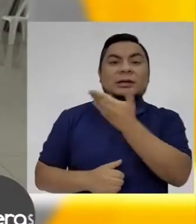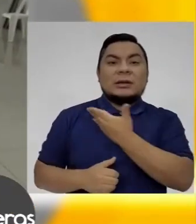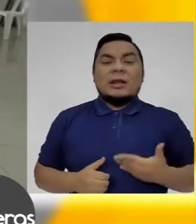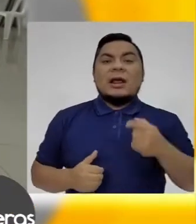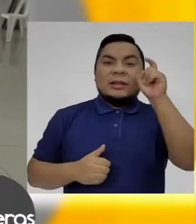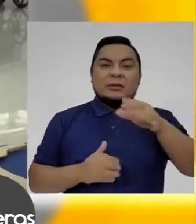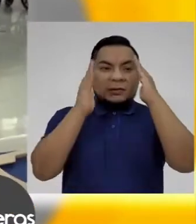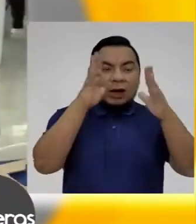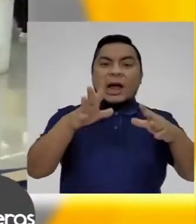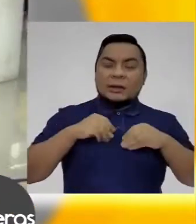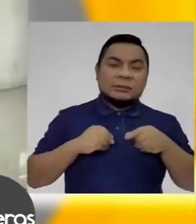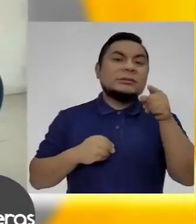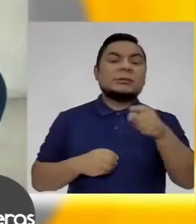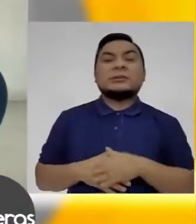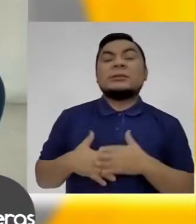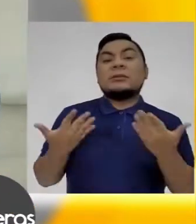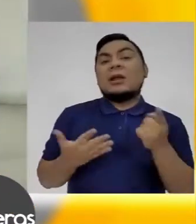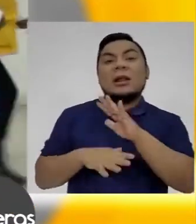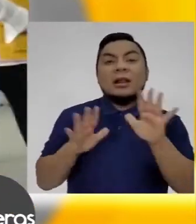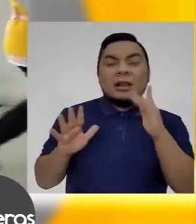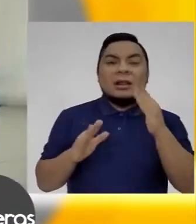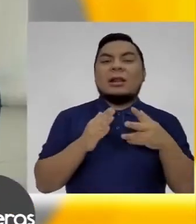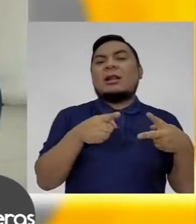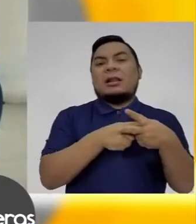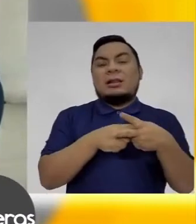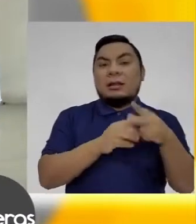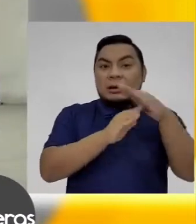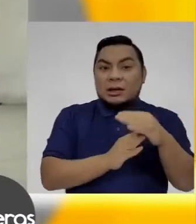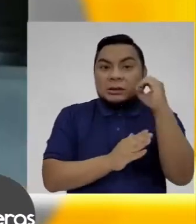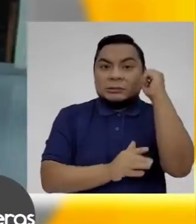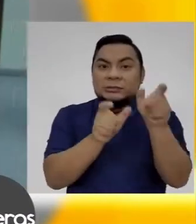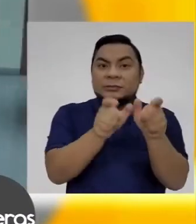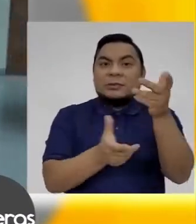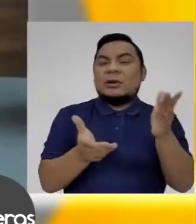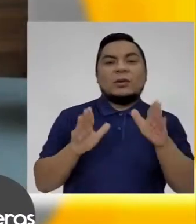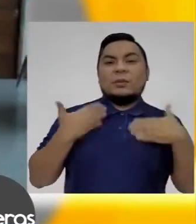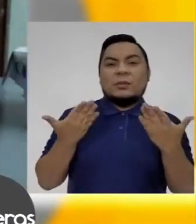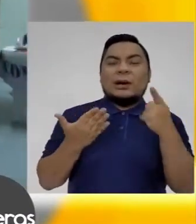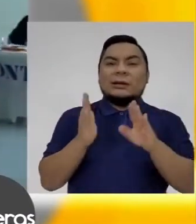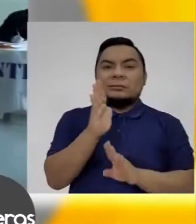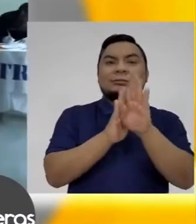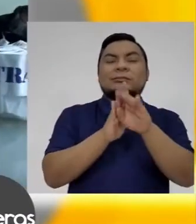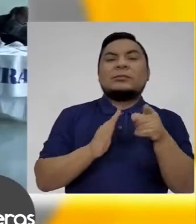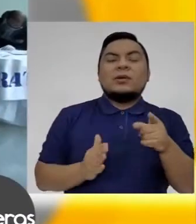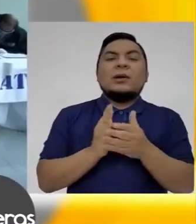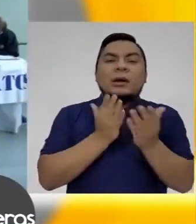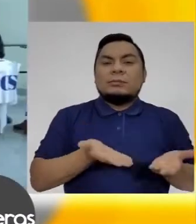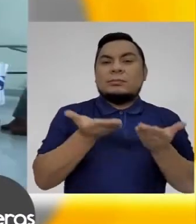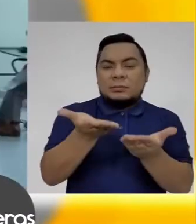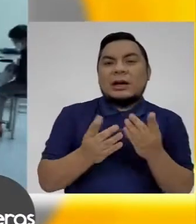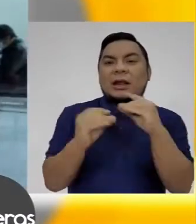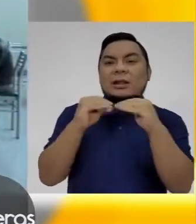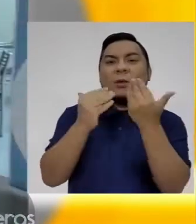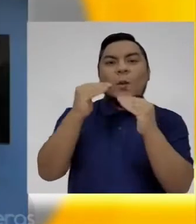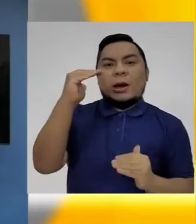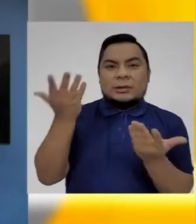mismo debe reconocer que si no se refienden los derechos de las personas, no se puede constituir institucionalidad, ni siquiera